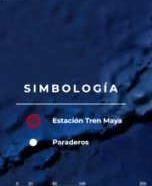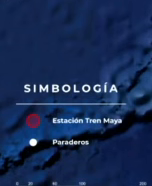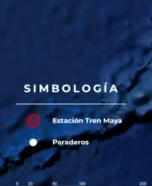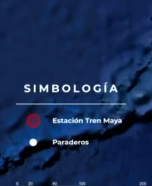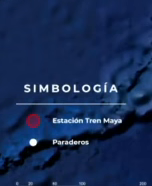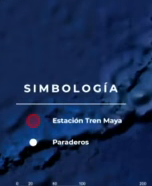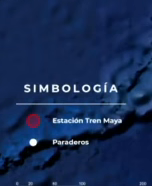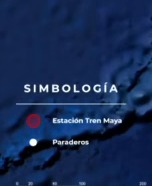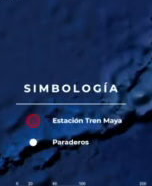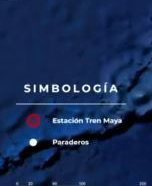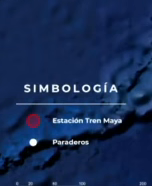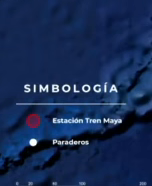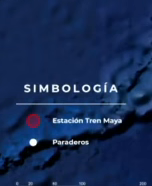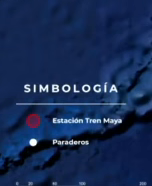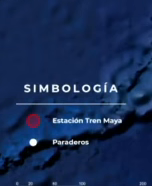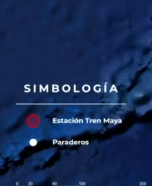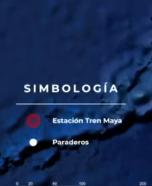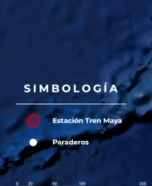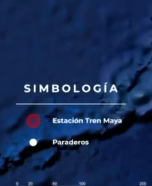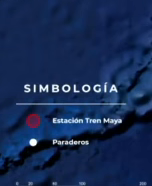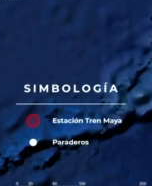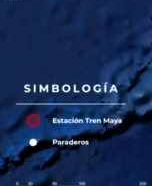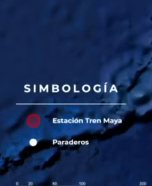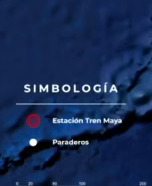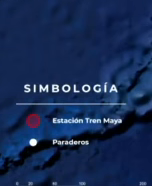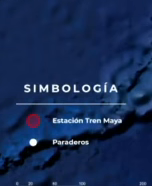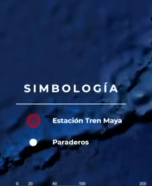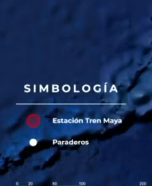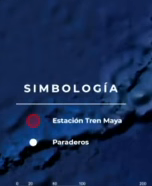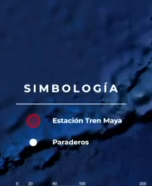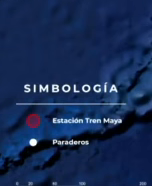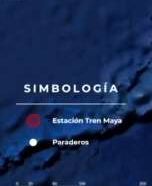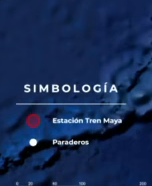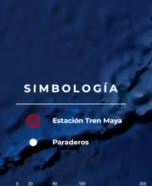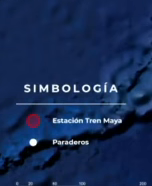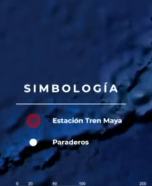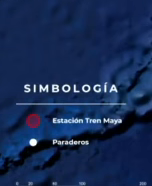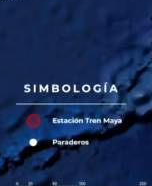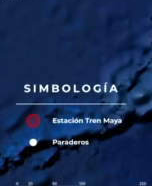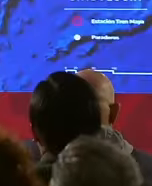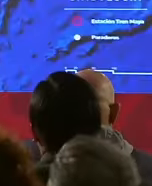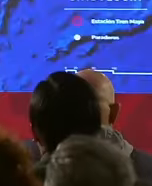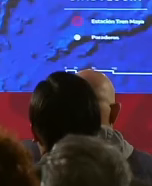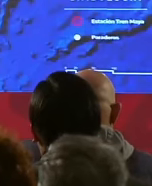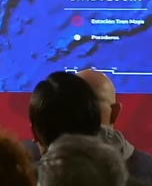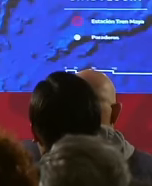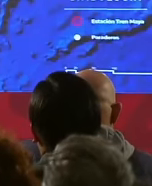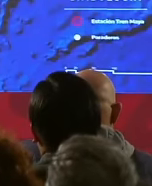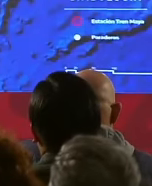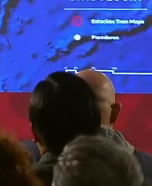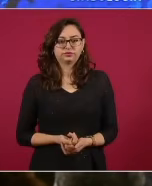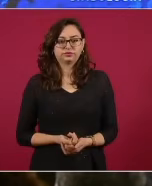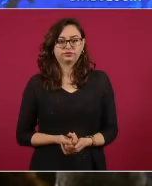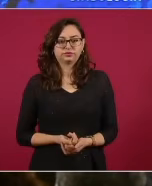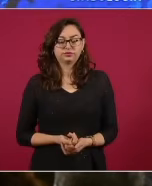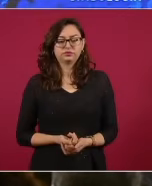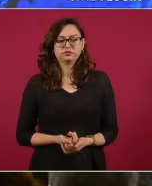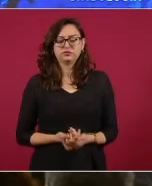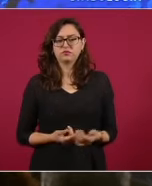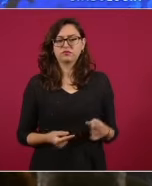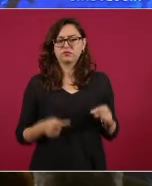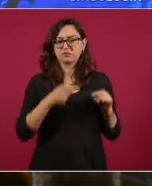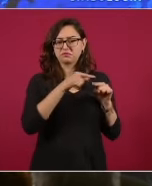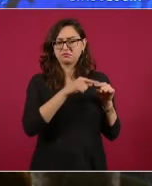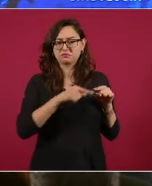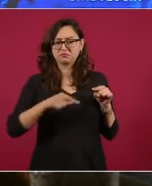esto ya va avanzado, en términos generales ya llevamos como un 70 por ciento,